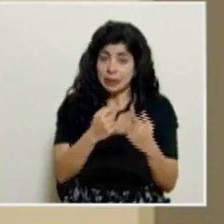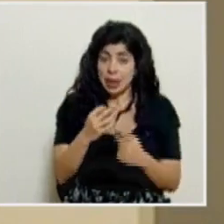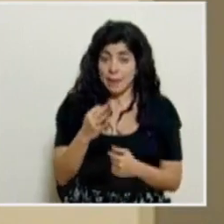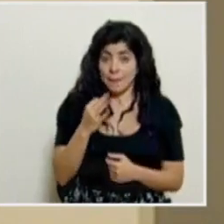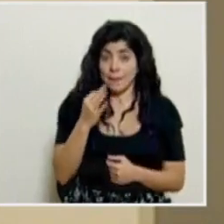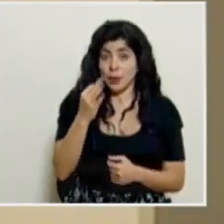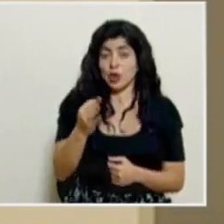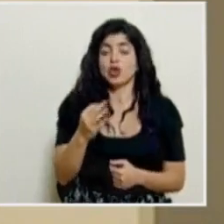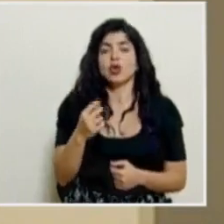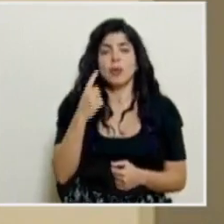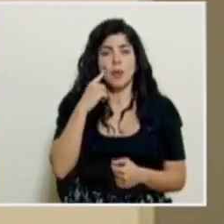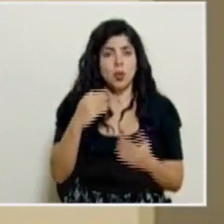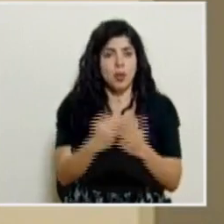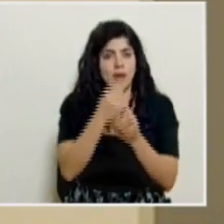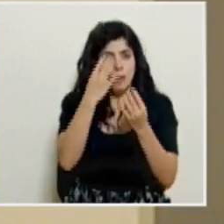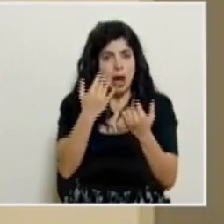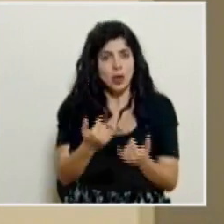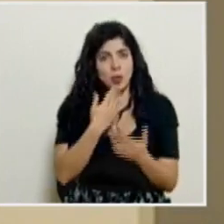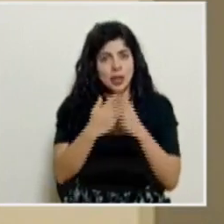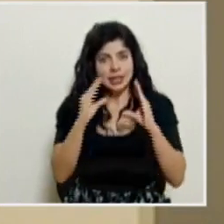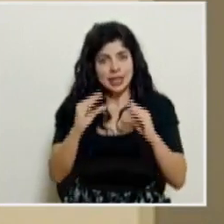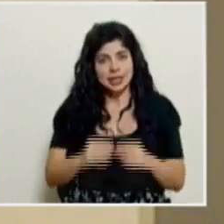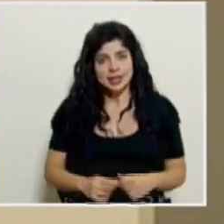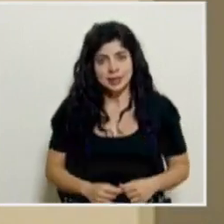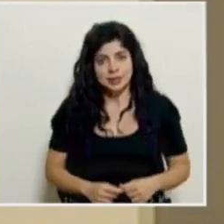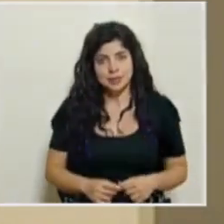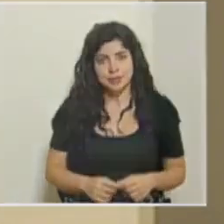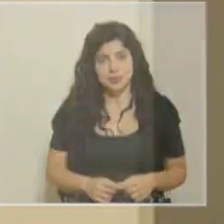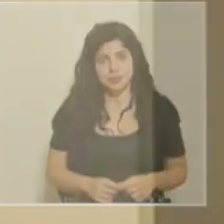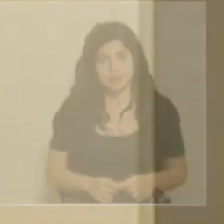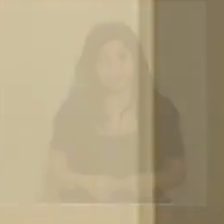próximamente con una nueva actualización muy buenas tardes